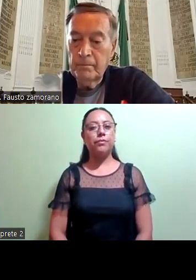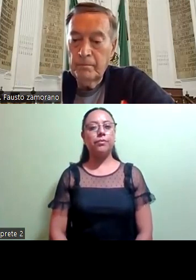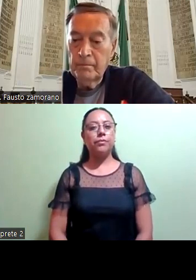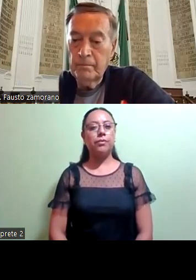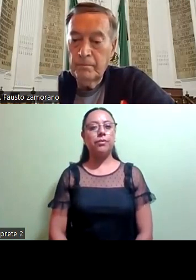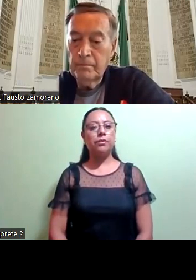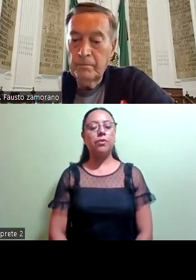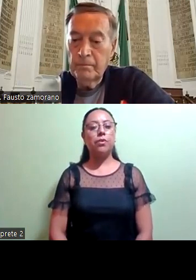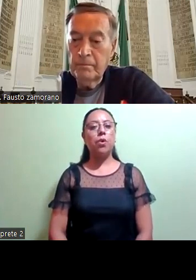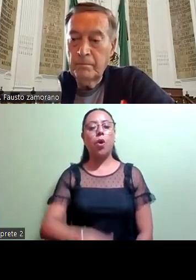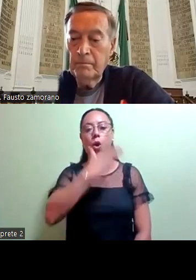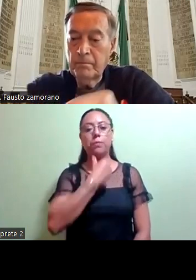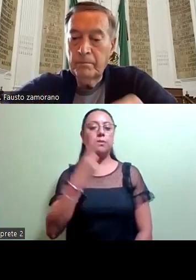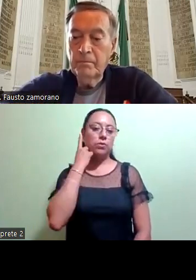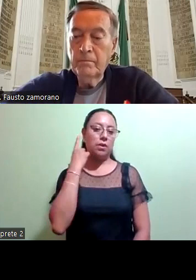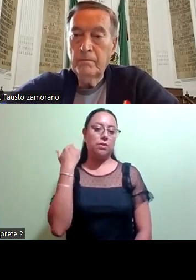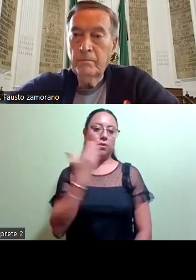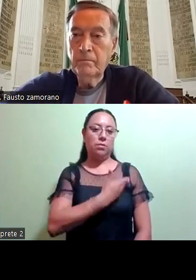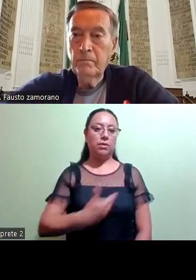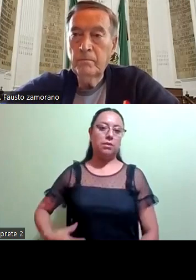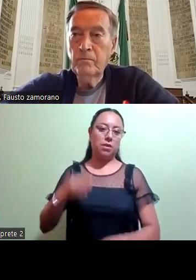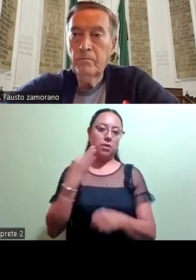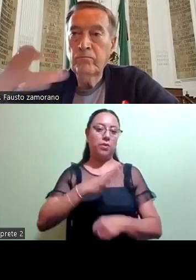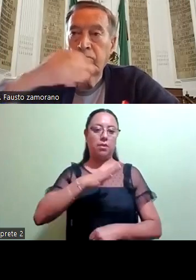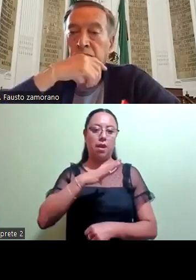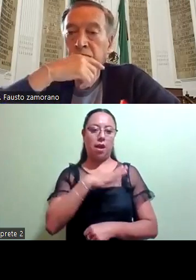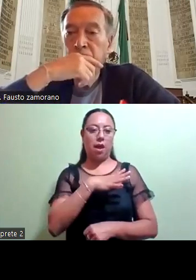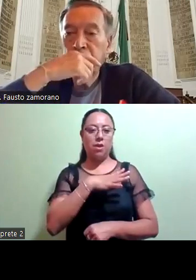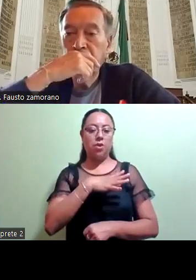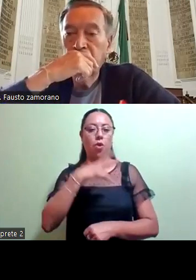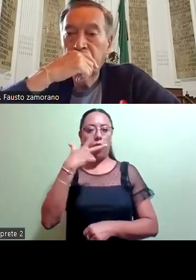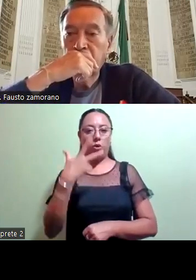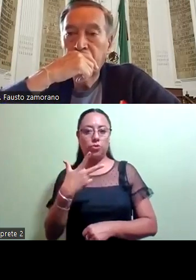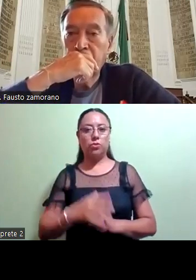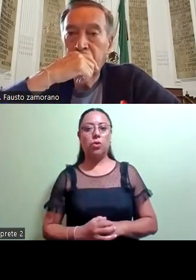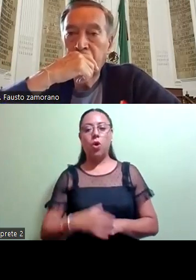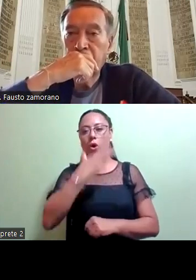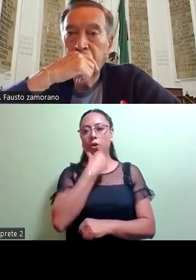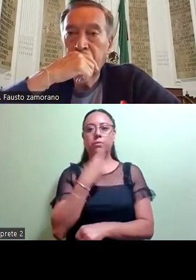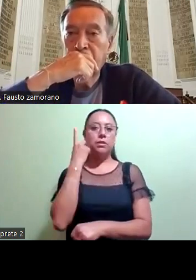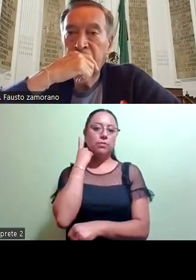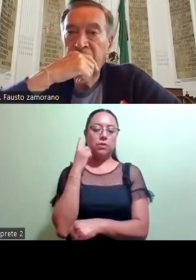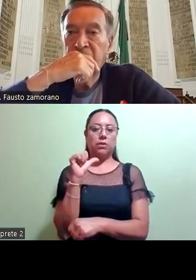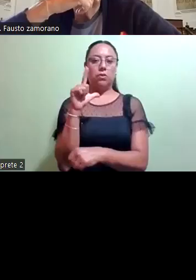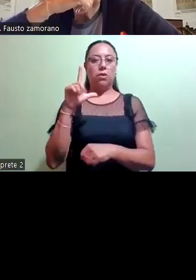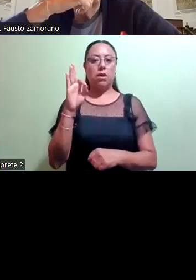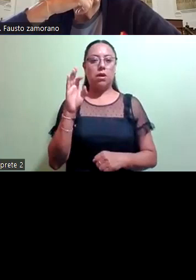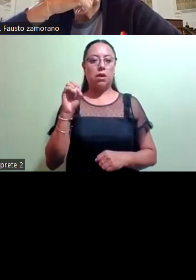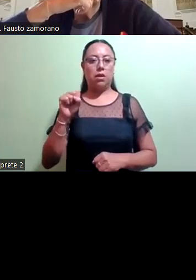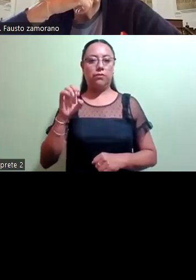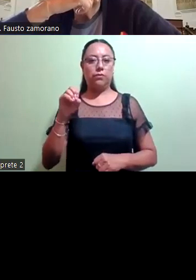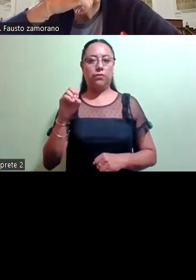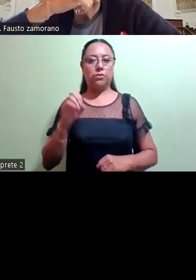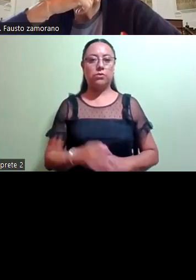Diputado presidente, en este momento hay ocho diputadas y diputados. Está el diputado Royfit. Alfonso, si se puede checar, dice el